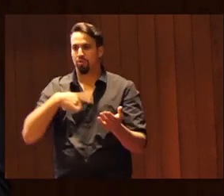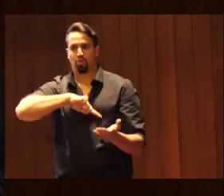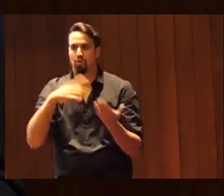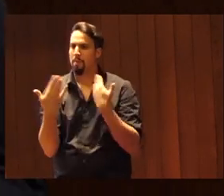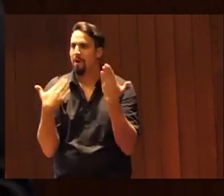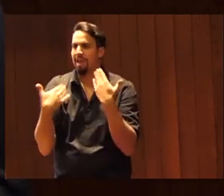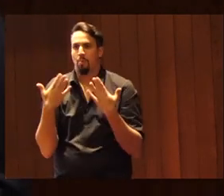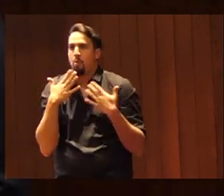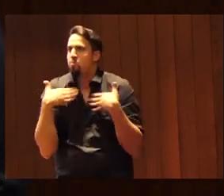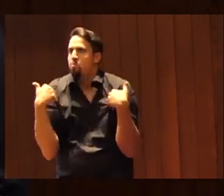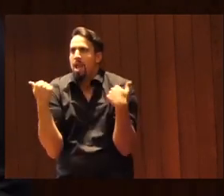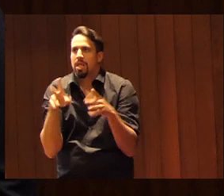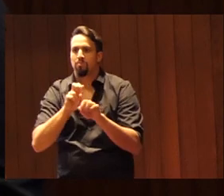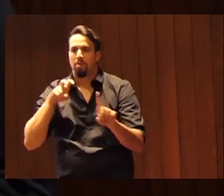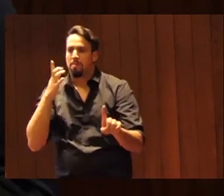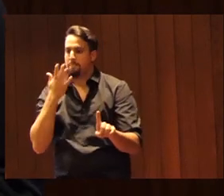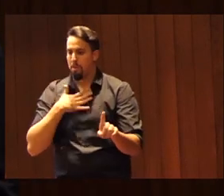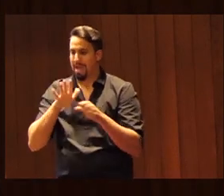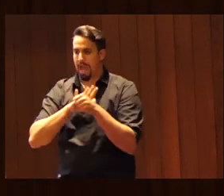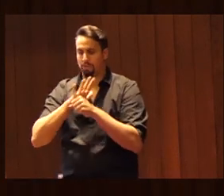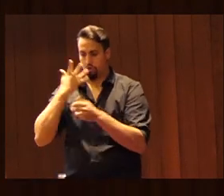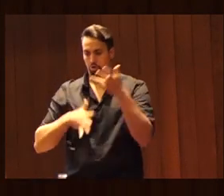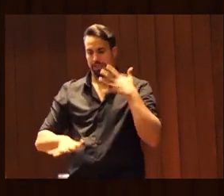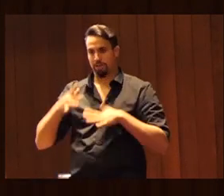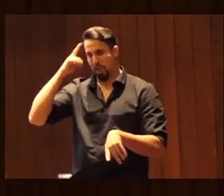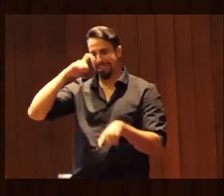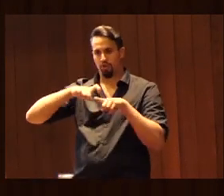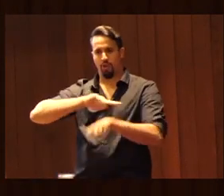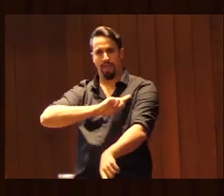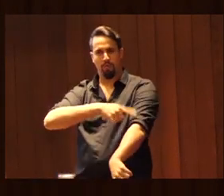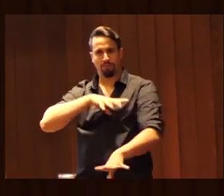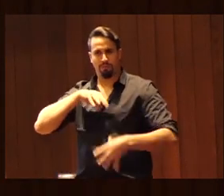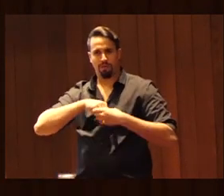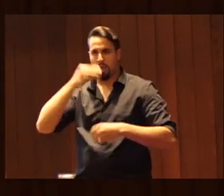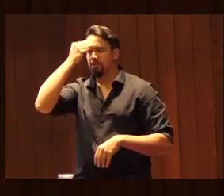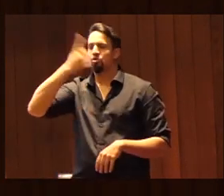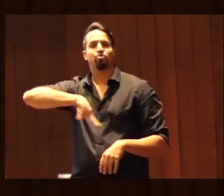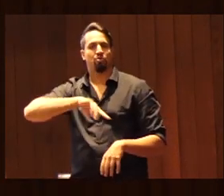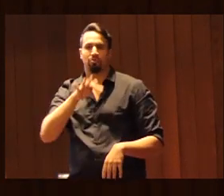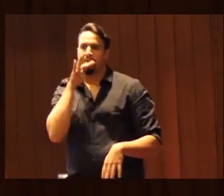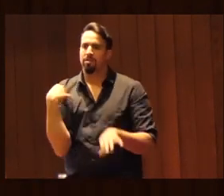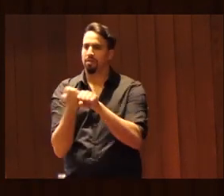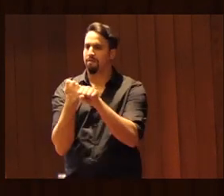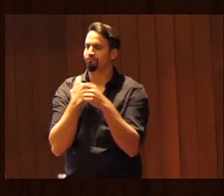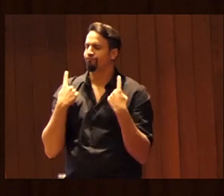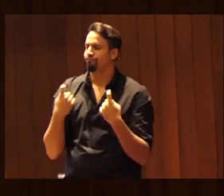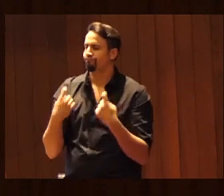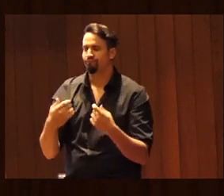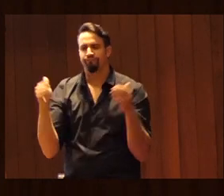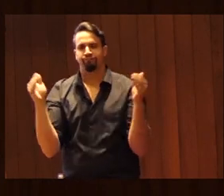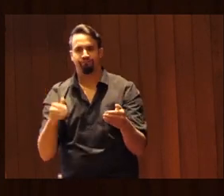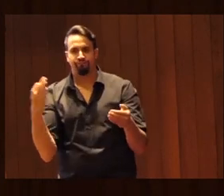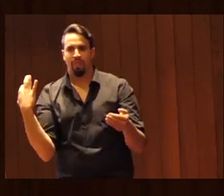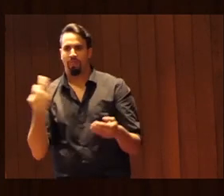cual sea la perspectiva. Mi ámbito, por ejemplo, de conocimiento en la psicología del deporte, creo que tenemos un trabajo enorme para que hacer en la